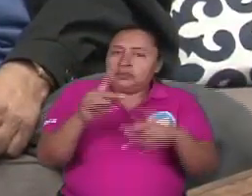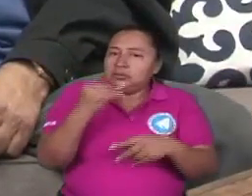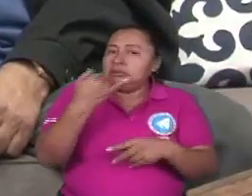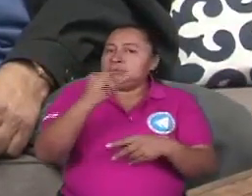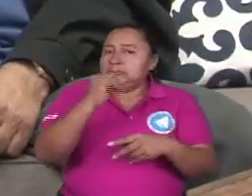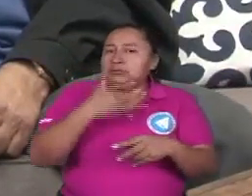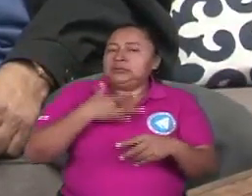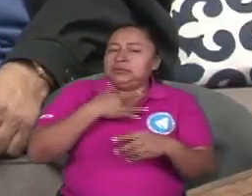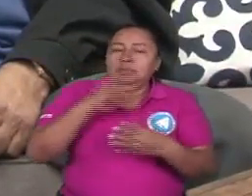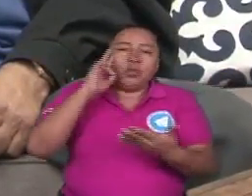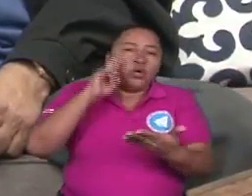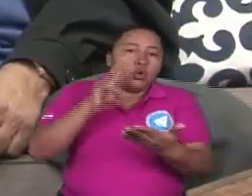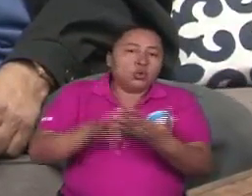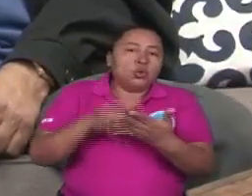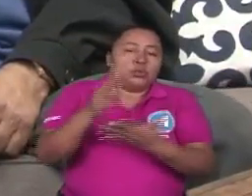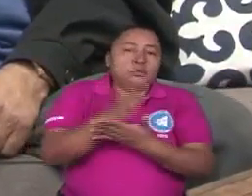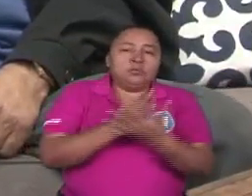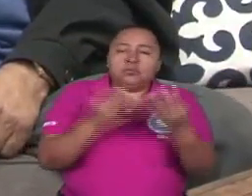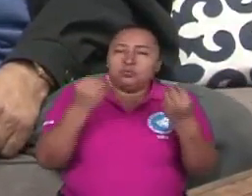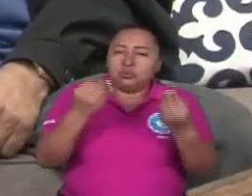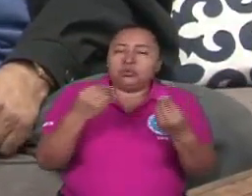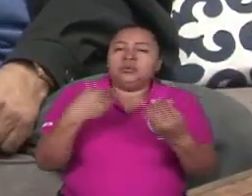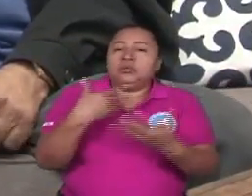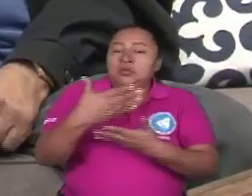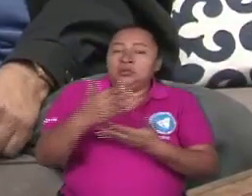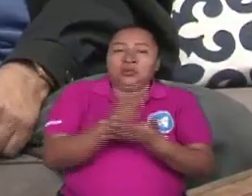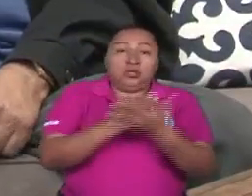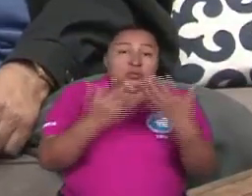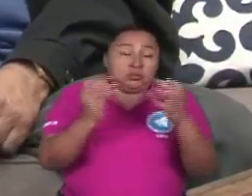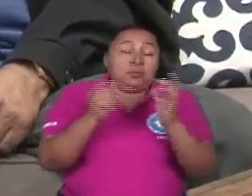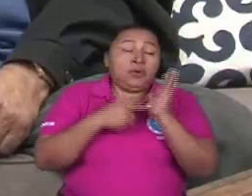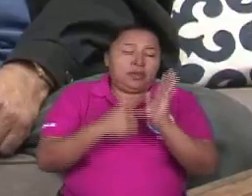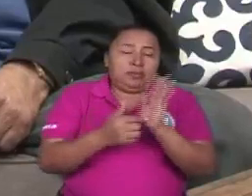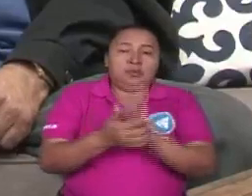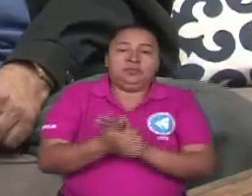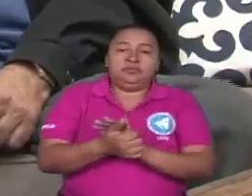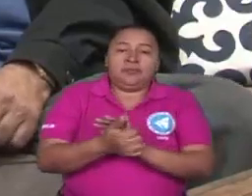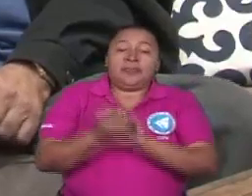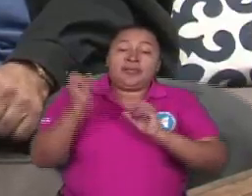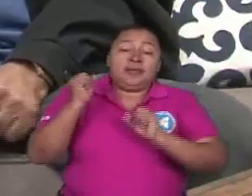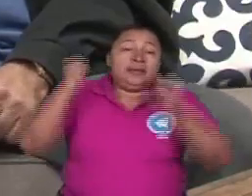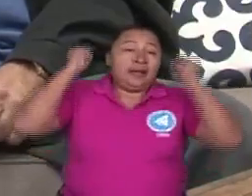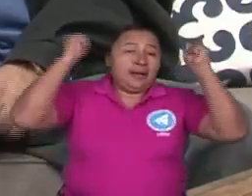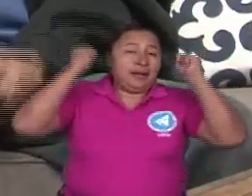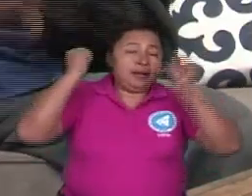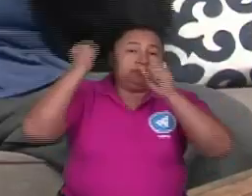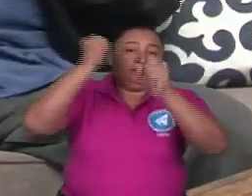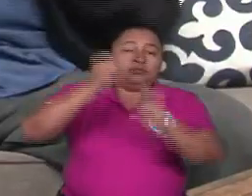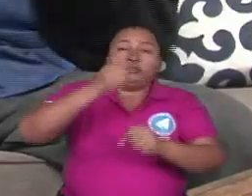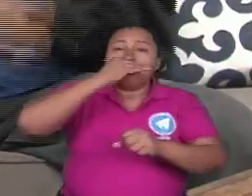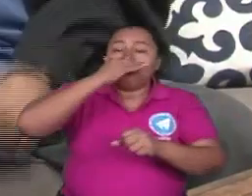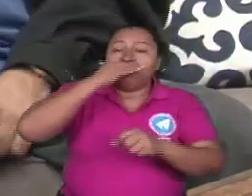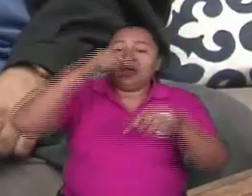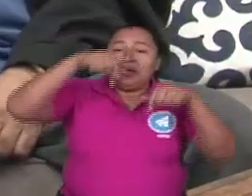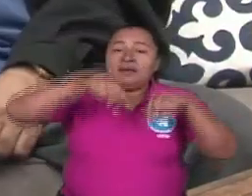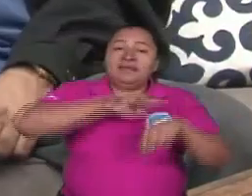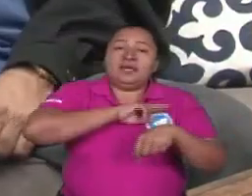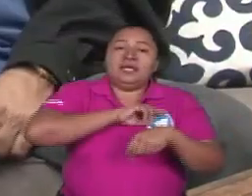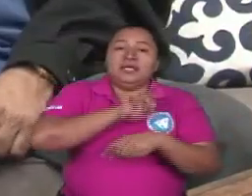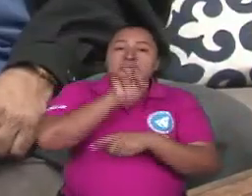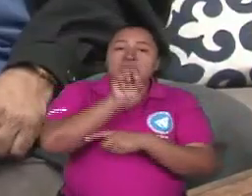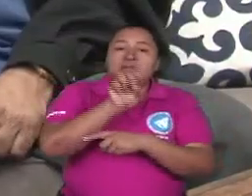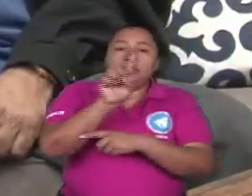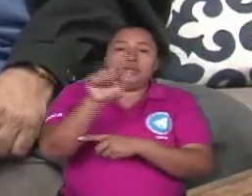algunas cosas que son importantes. Por ejemplo, al triunfo de la revolución, aquí habían solo 117